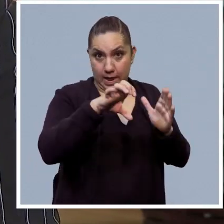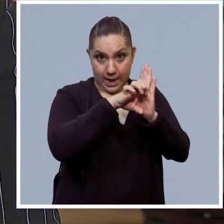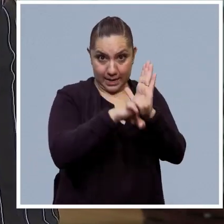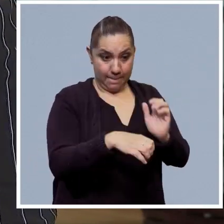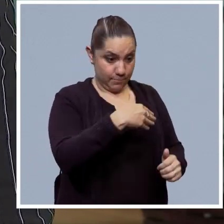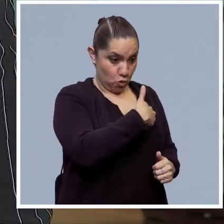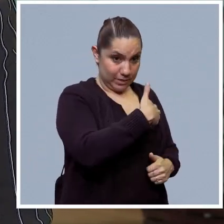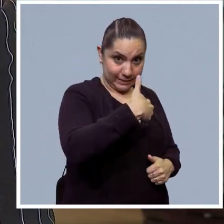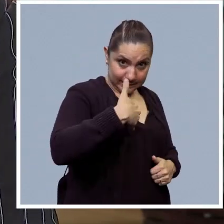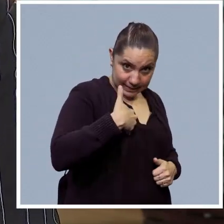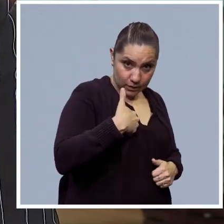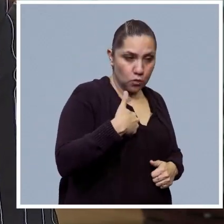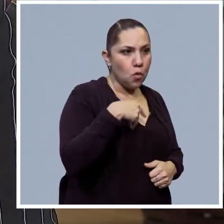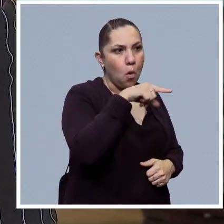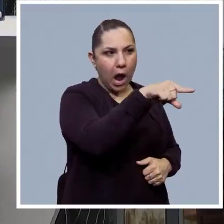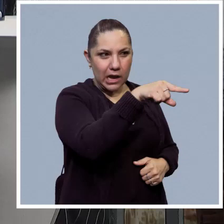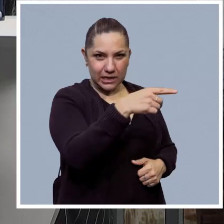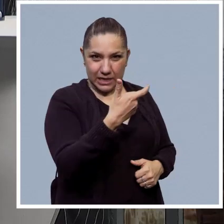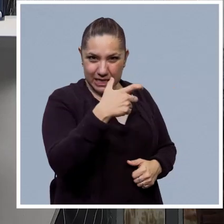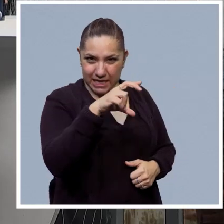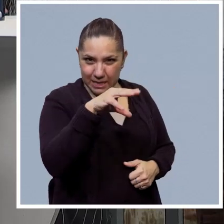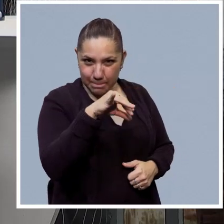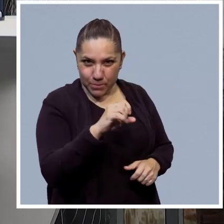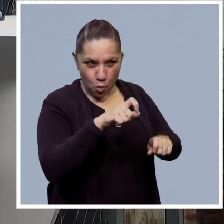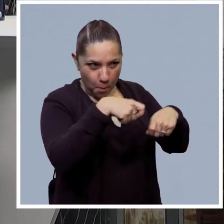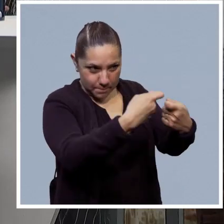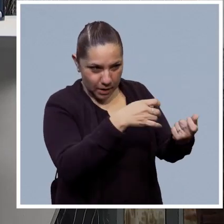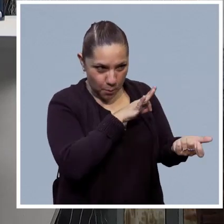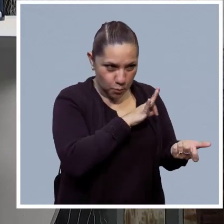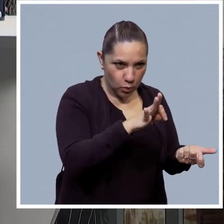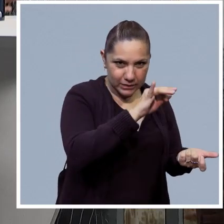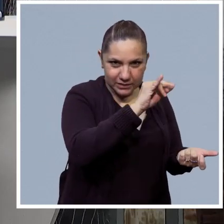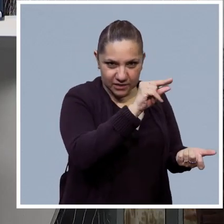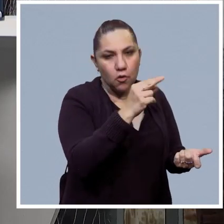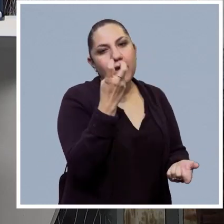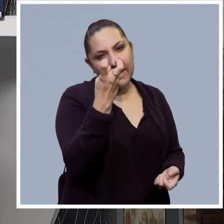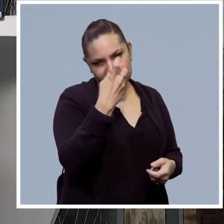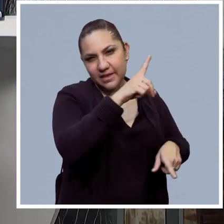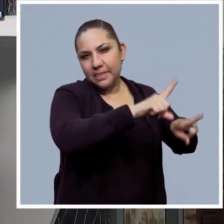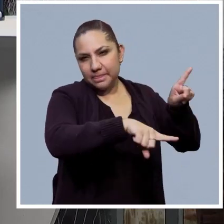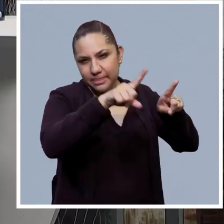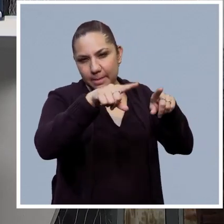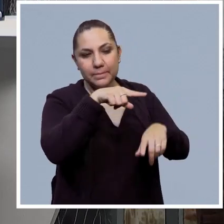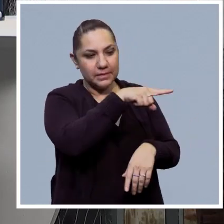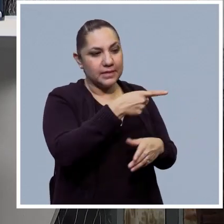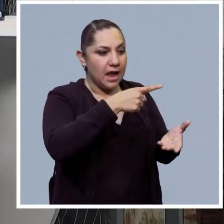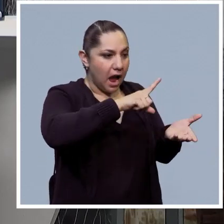seno, por ejemplo, va a ser más susceptible o no. Entonces lo que hay es de pronto programas que te pueden aconsejar, entre comillas,